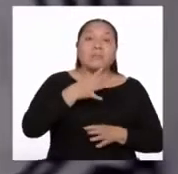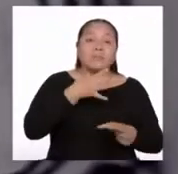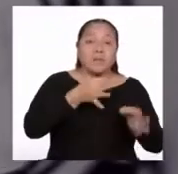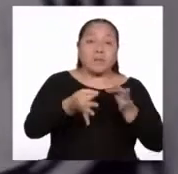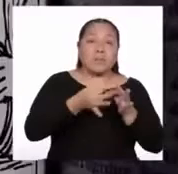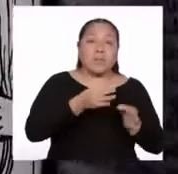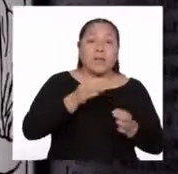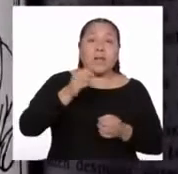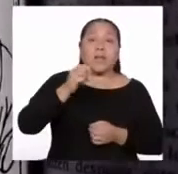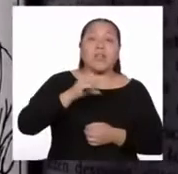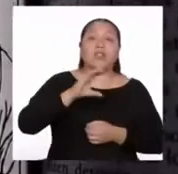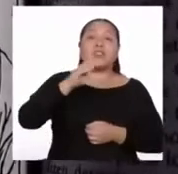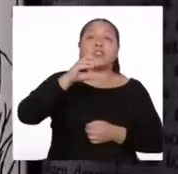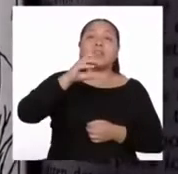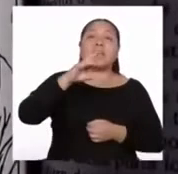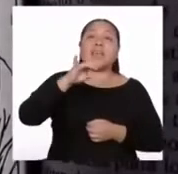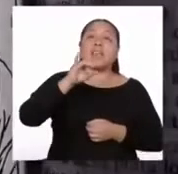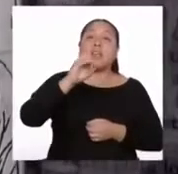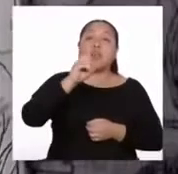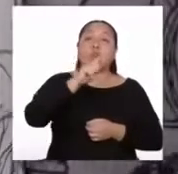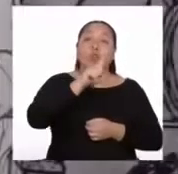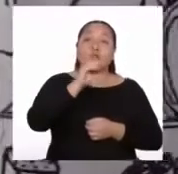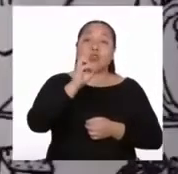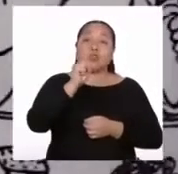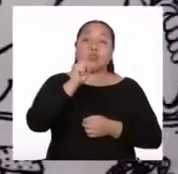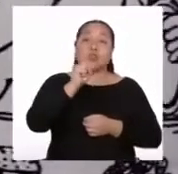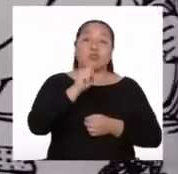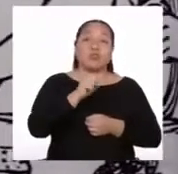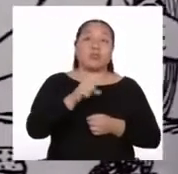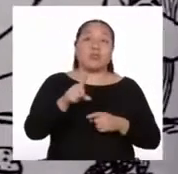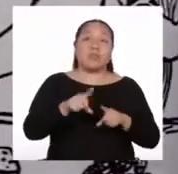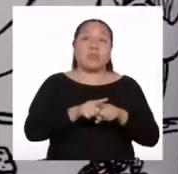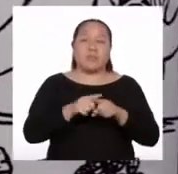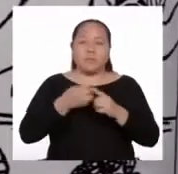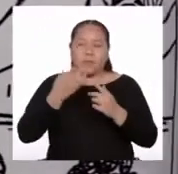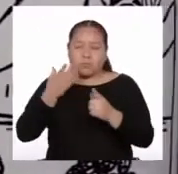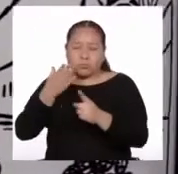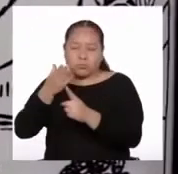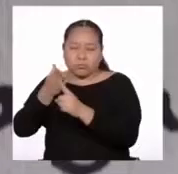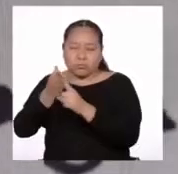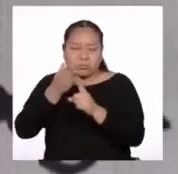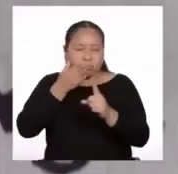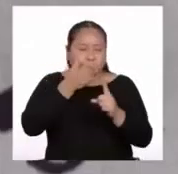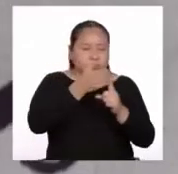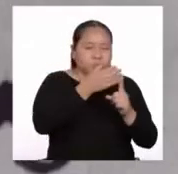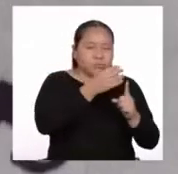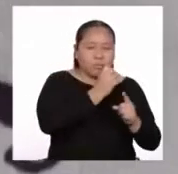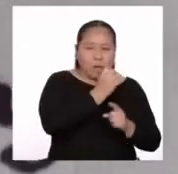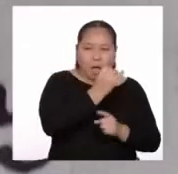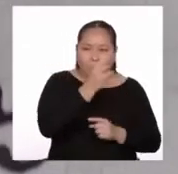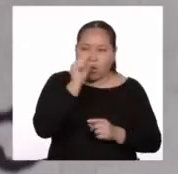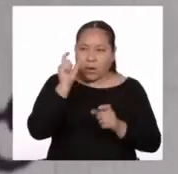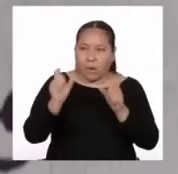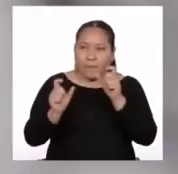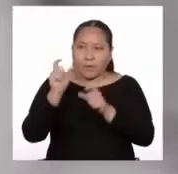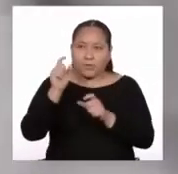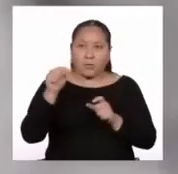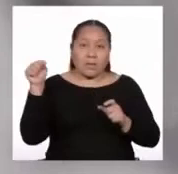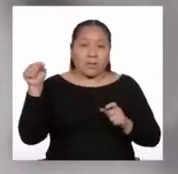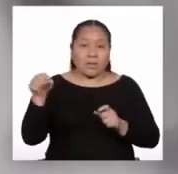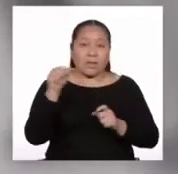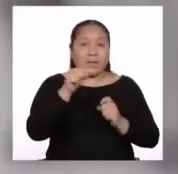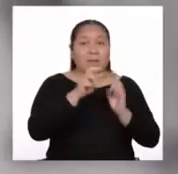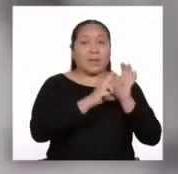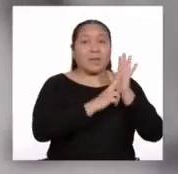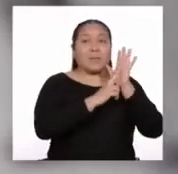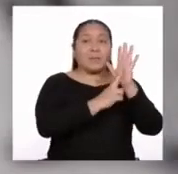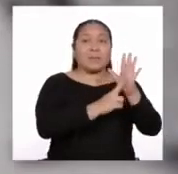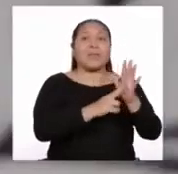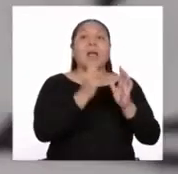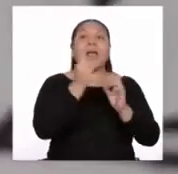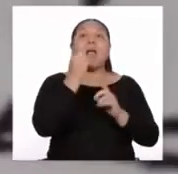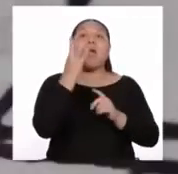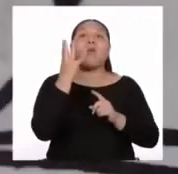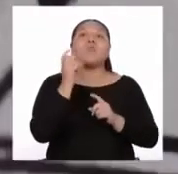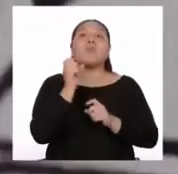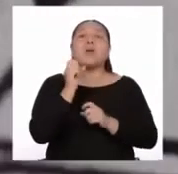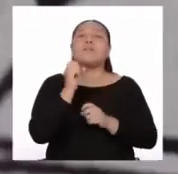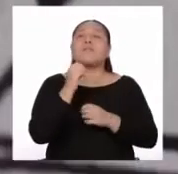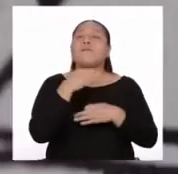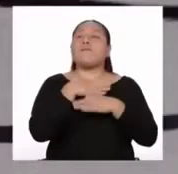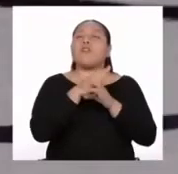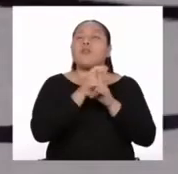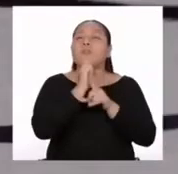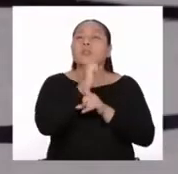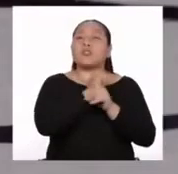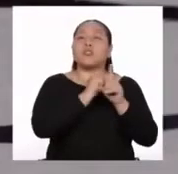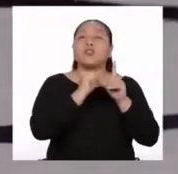empapado con algunos personajes que representan algunos tipos sociales, que